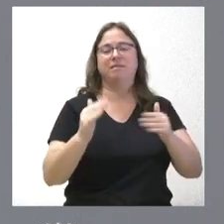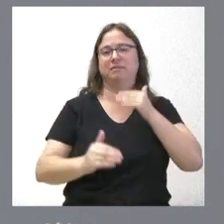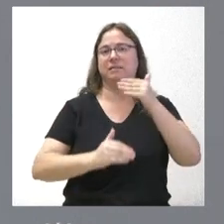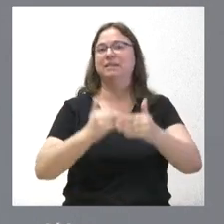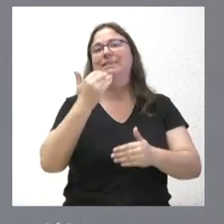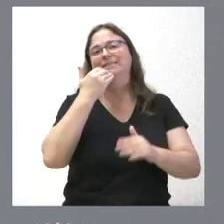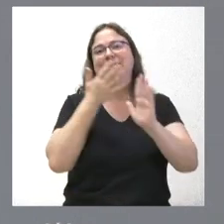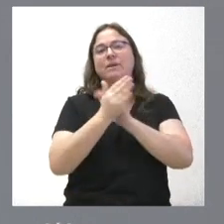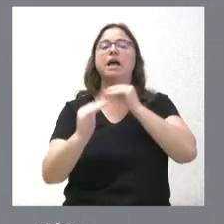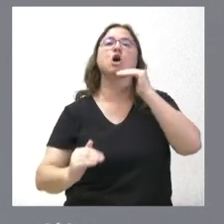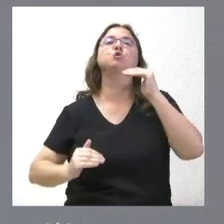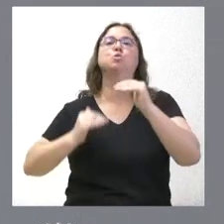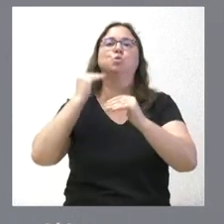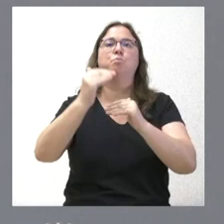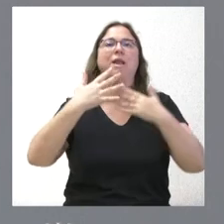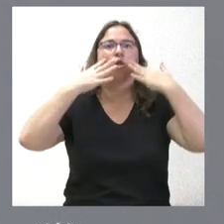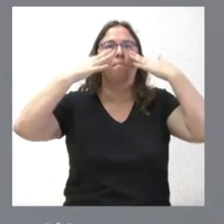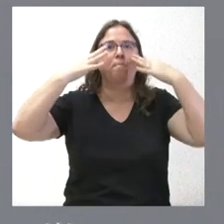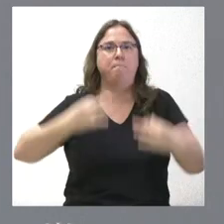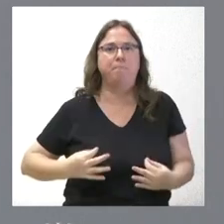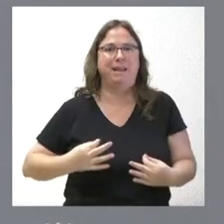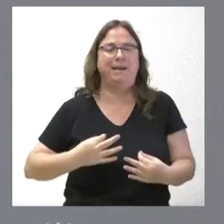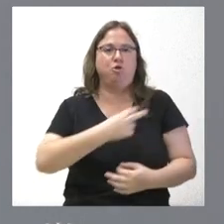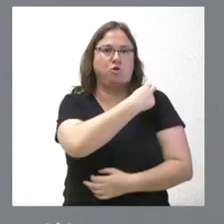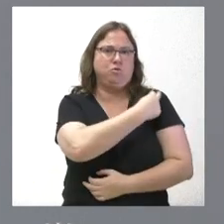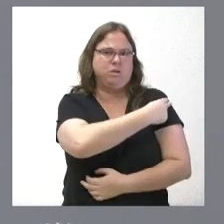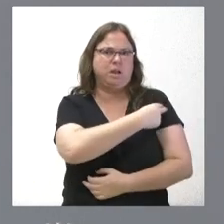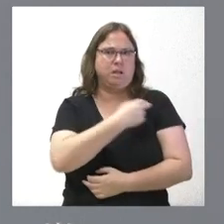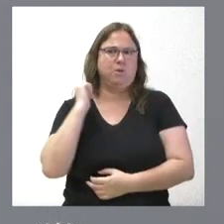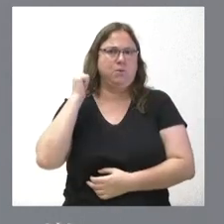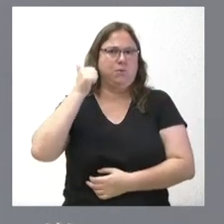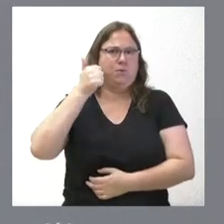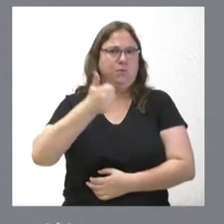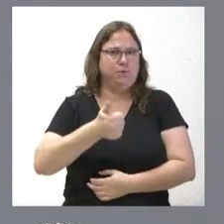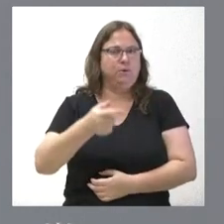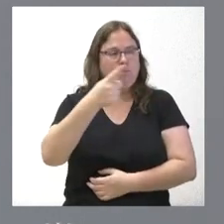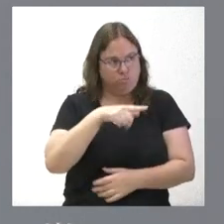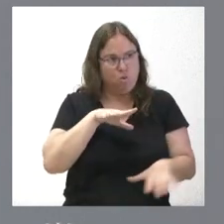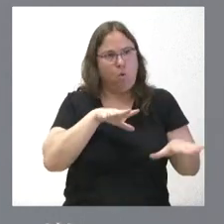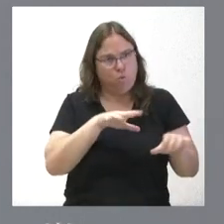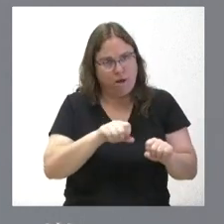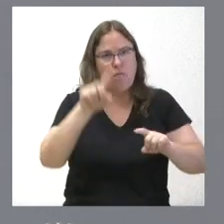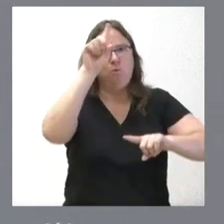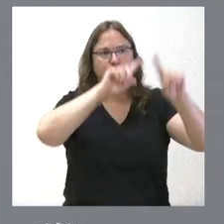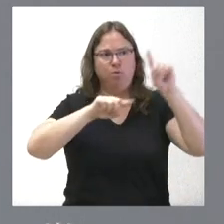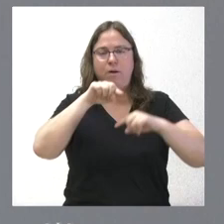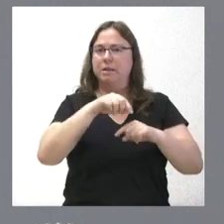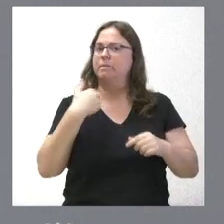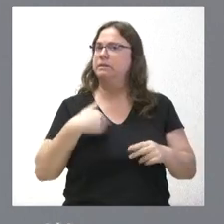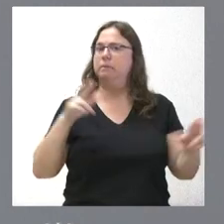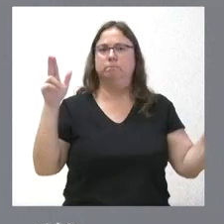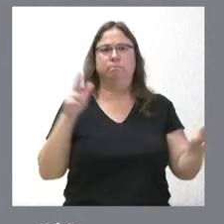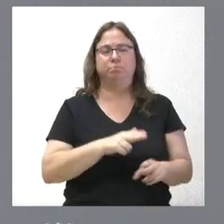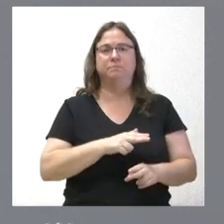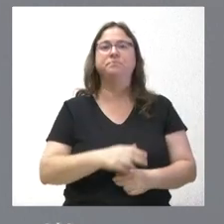superado este riesgo sanitario que nos ha tenido en los últimos años muy ocupados y preocupados en este ámbito. El que